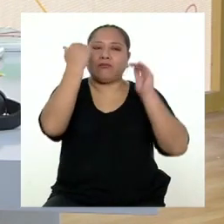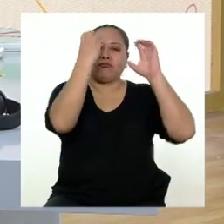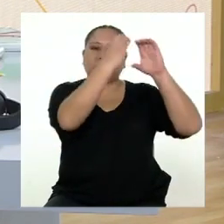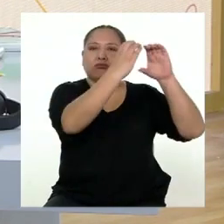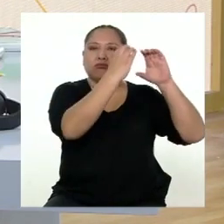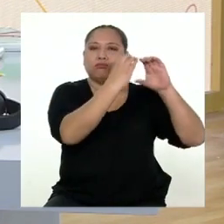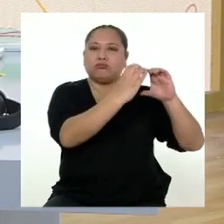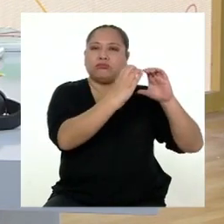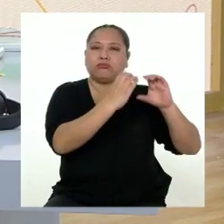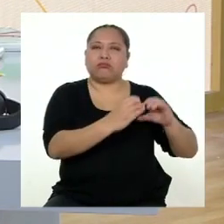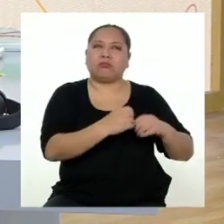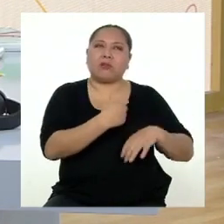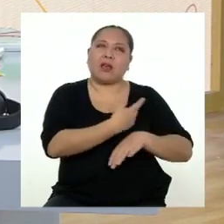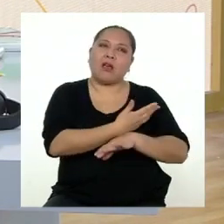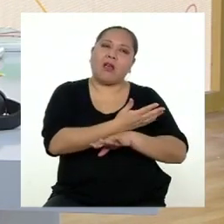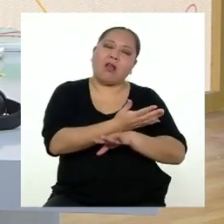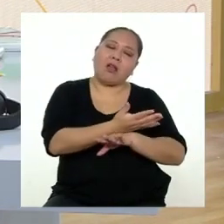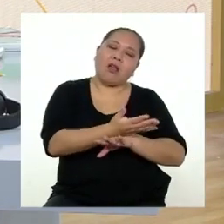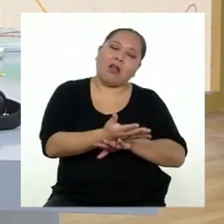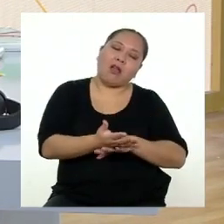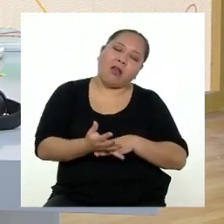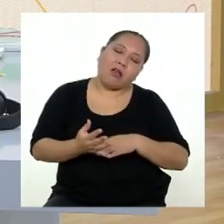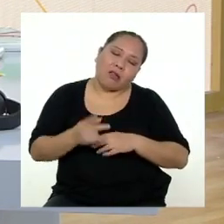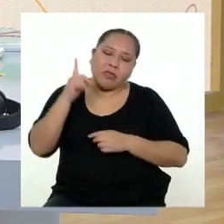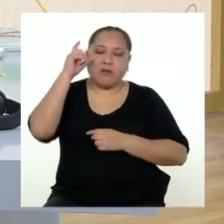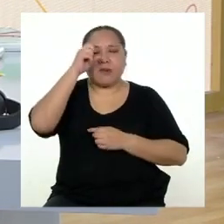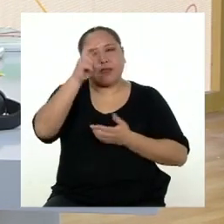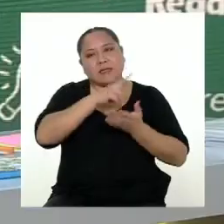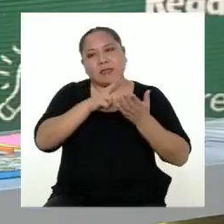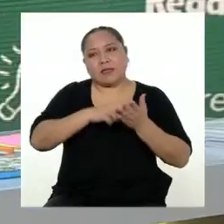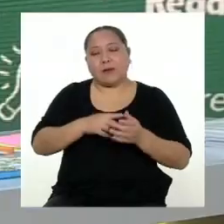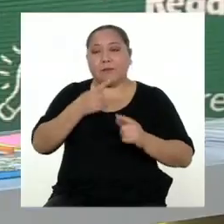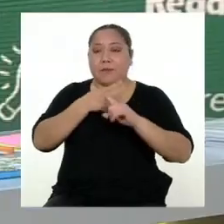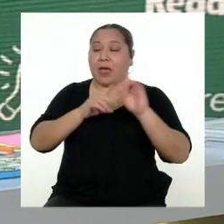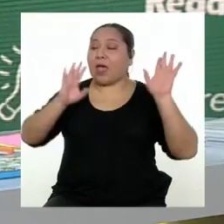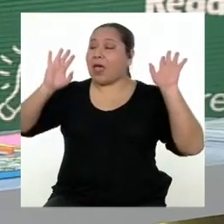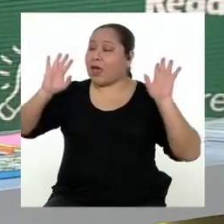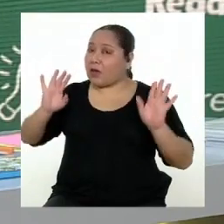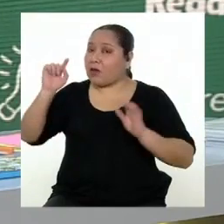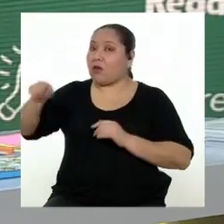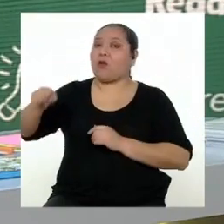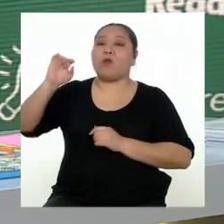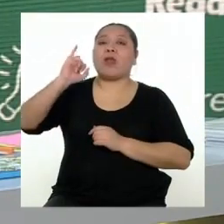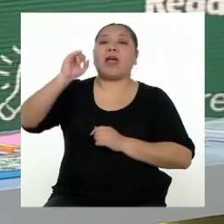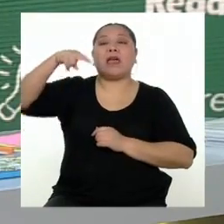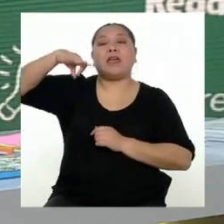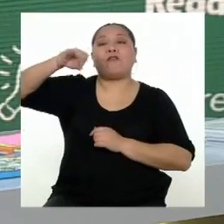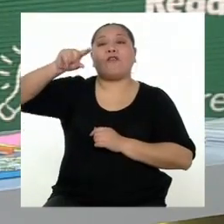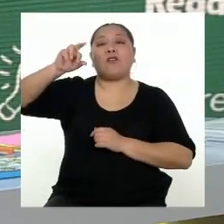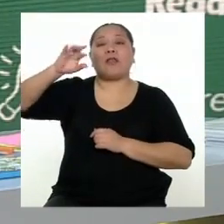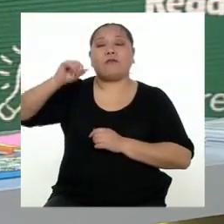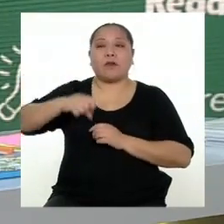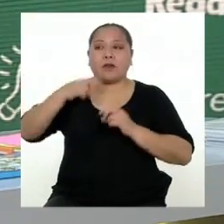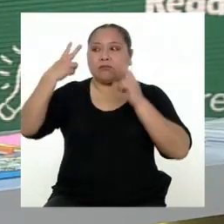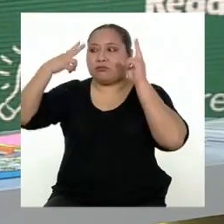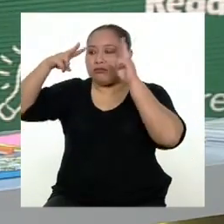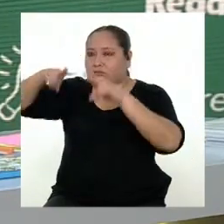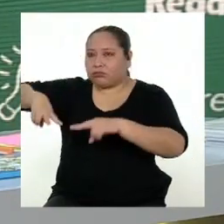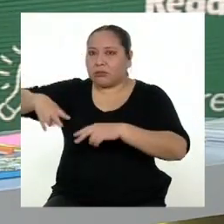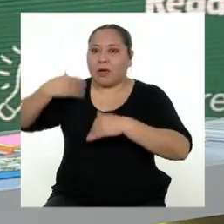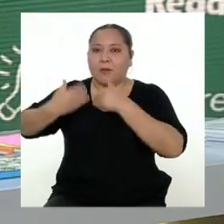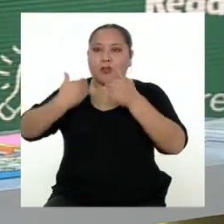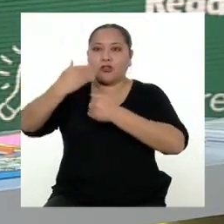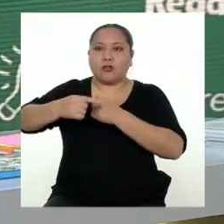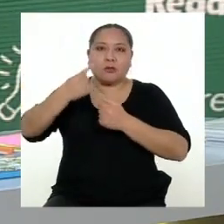pueden resultar extensos y más pesados al leerse. En cambio, la infografía, al ser visual, es